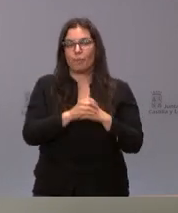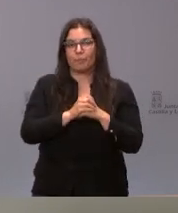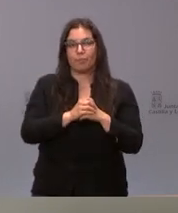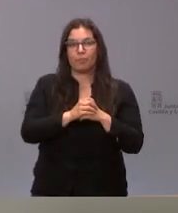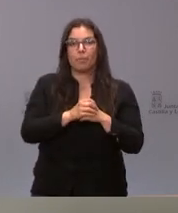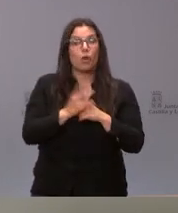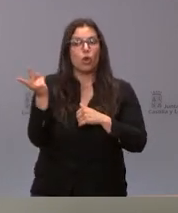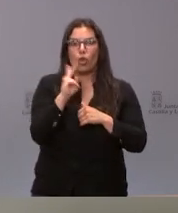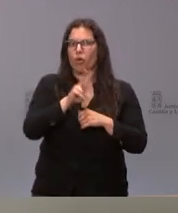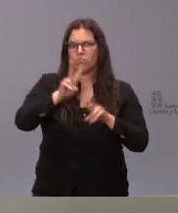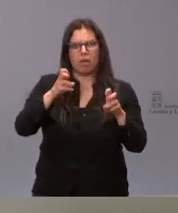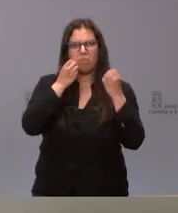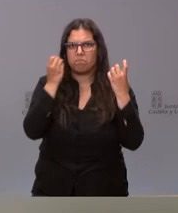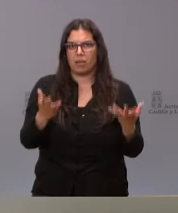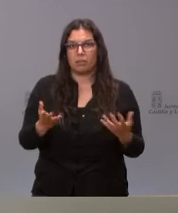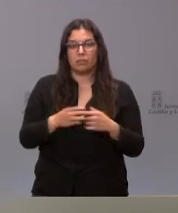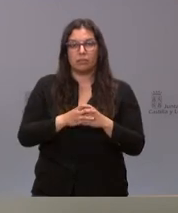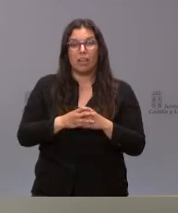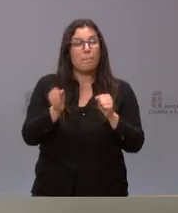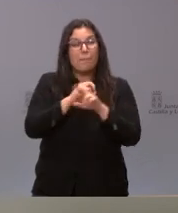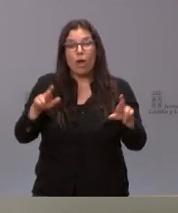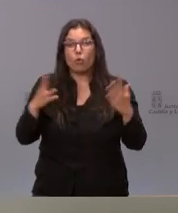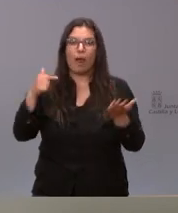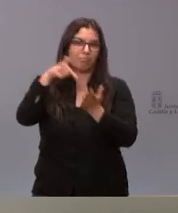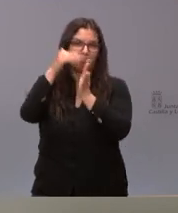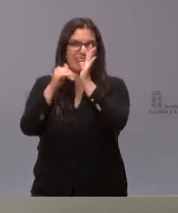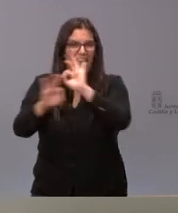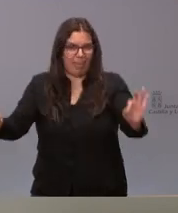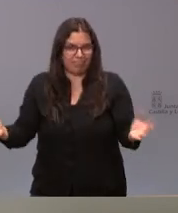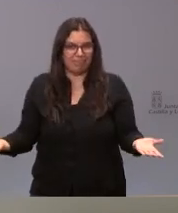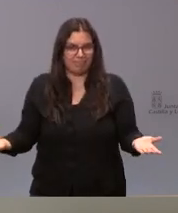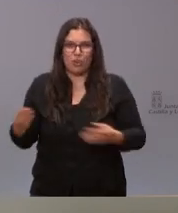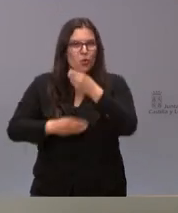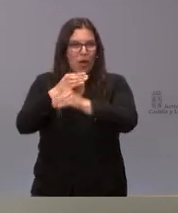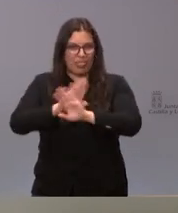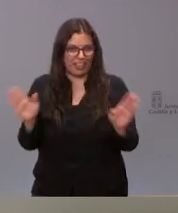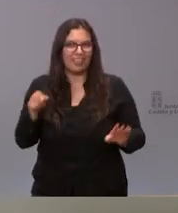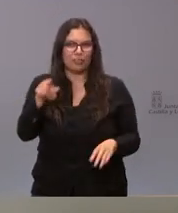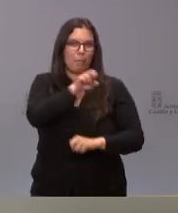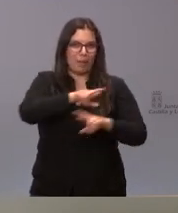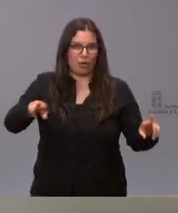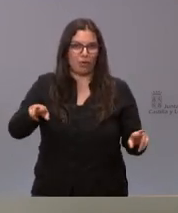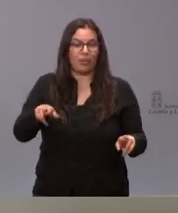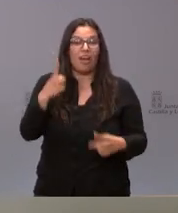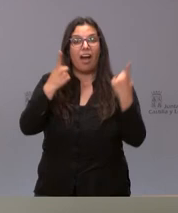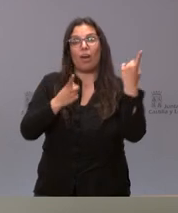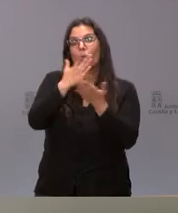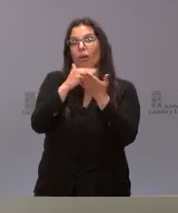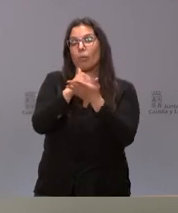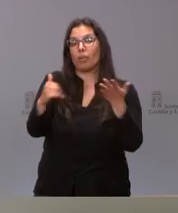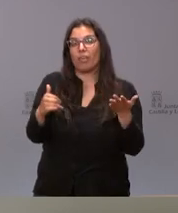son buenas ¿qué es peor? no bajarlo eso es lo negativo si usted me dice que hay algunas comunidades autónomas